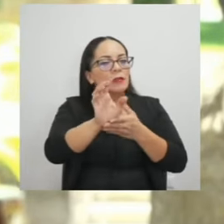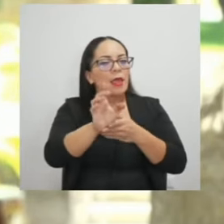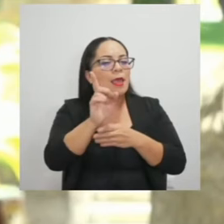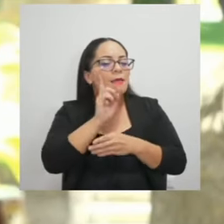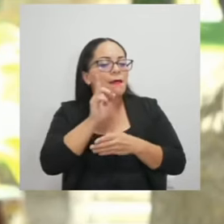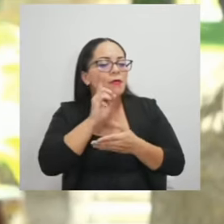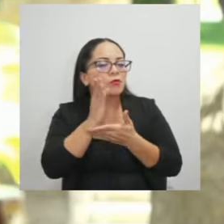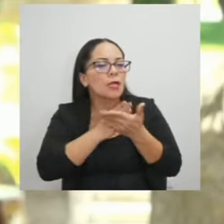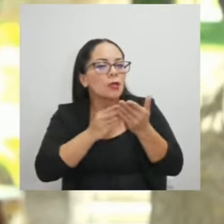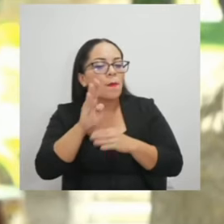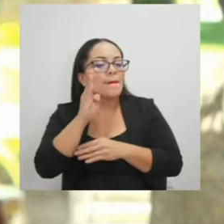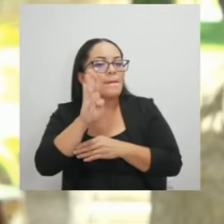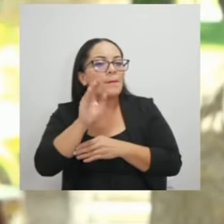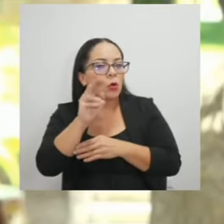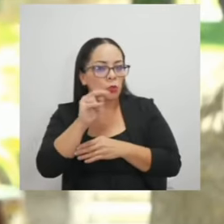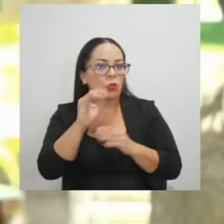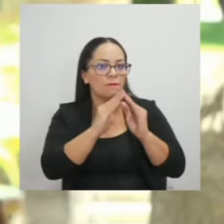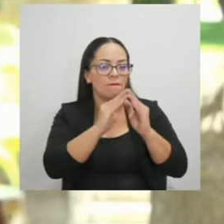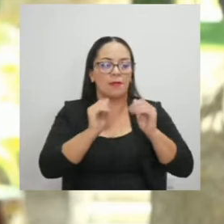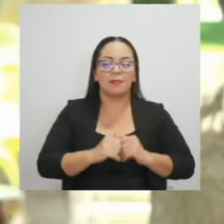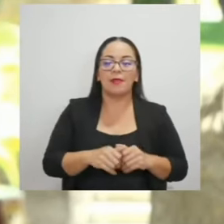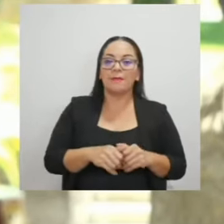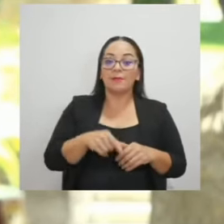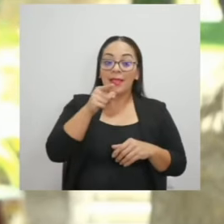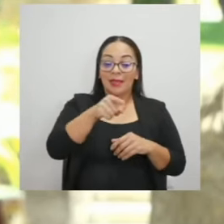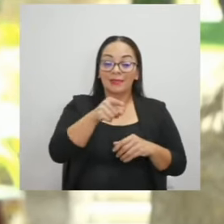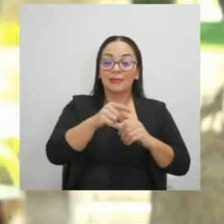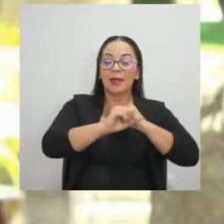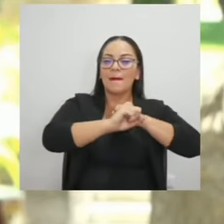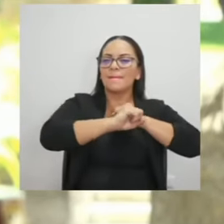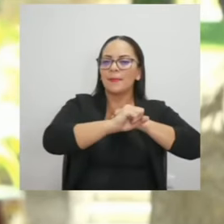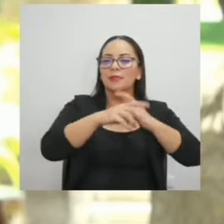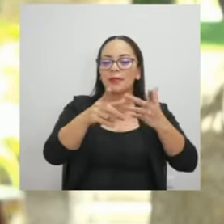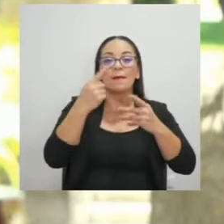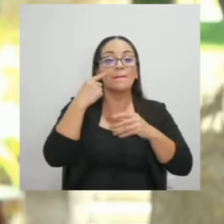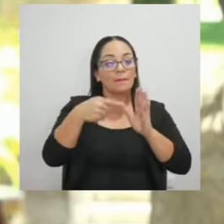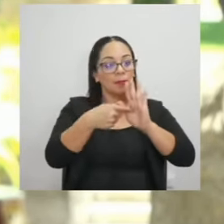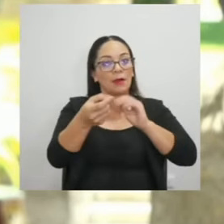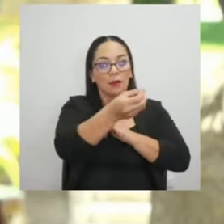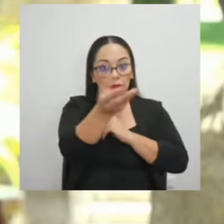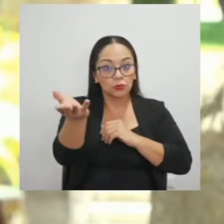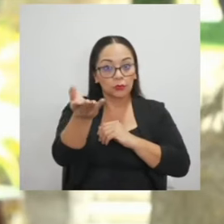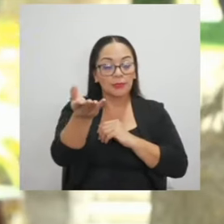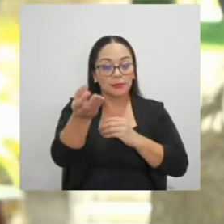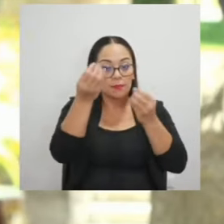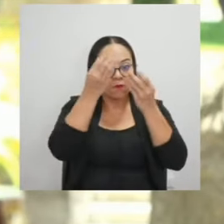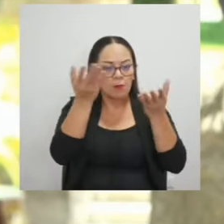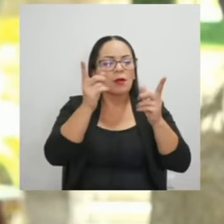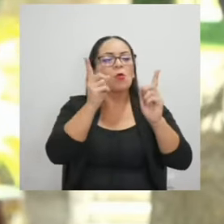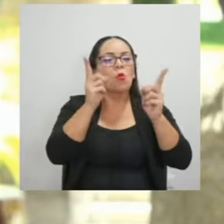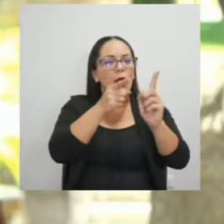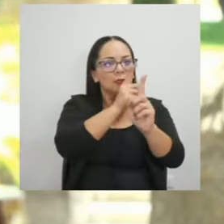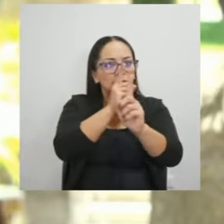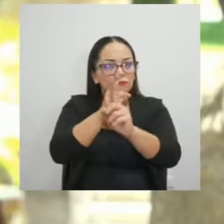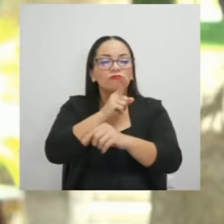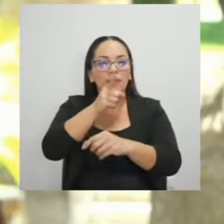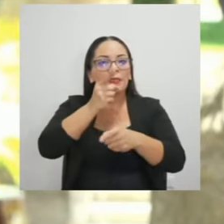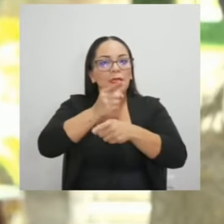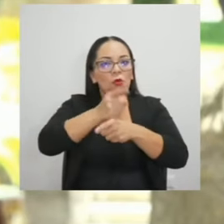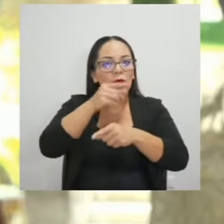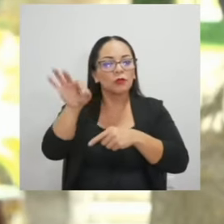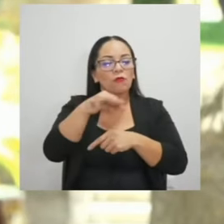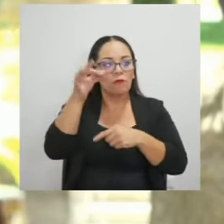es una campaña que está enfocada en indicarle a nuestros ciudadanos cuáles son las vías, cuáles son las rutas correctas